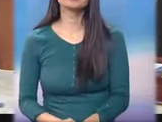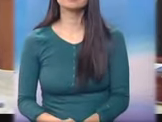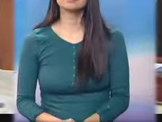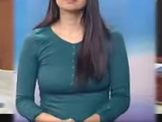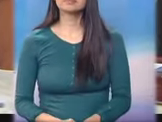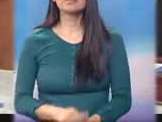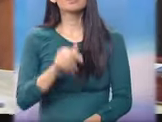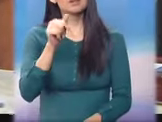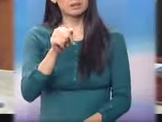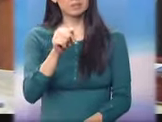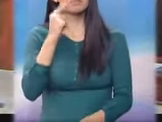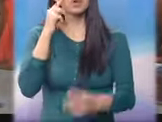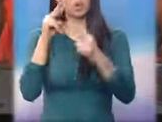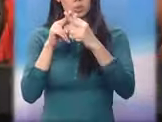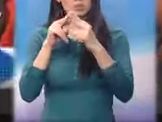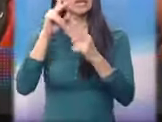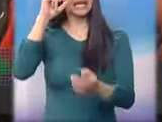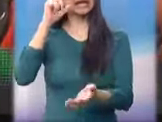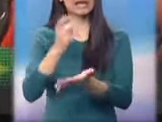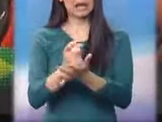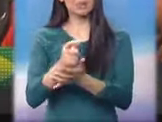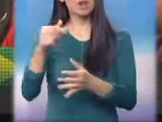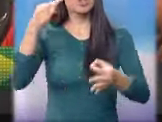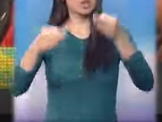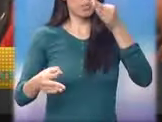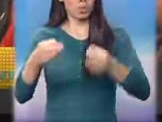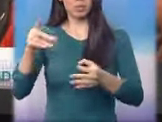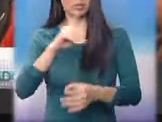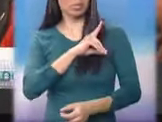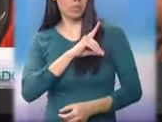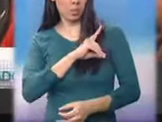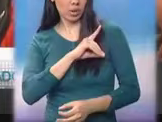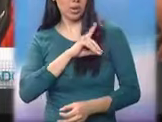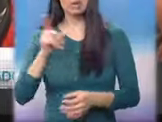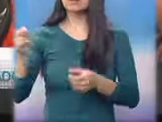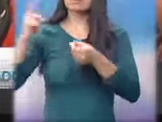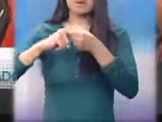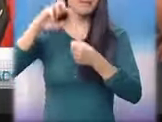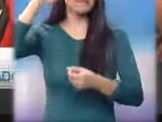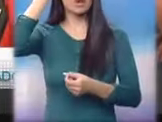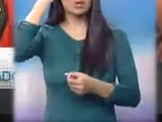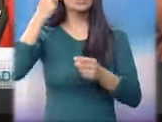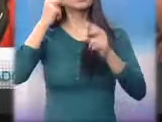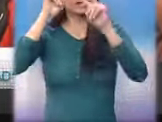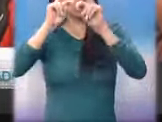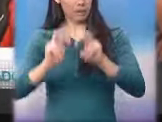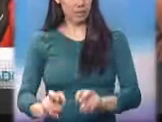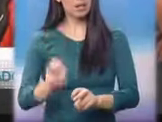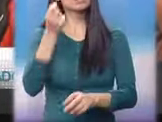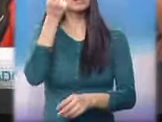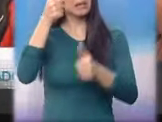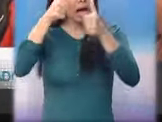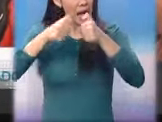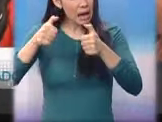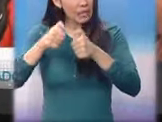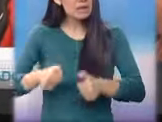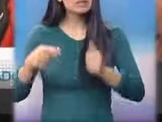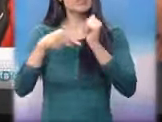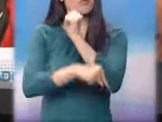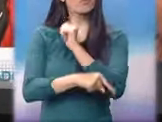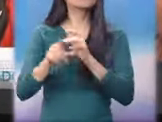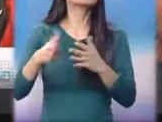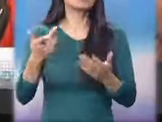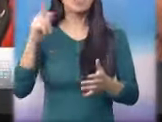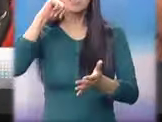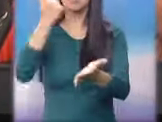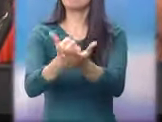Nosotros creemos que es necesario que los diputados y los partidos políticos revisen realmente el presupuesto que se esté